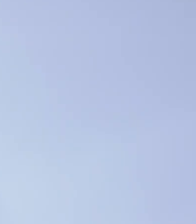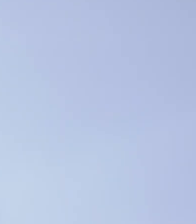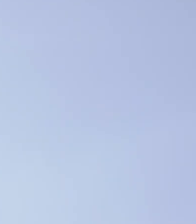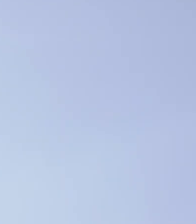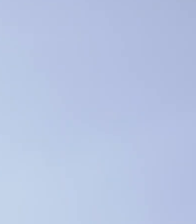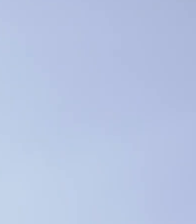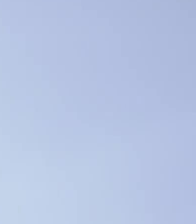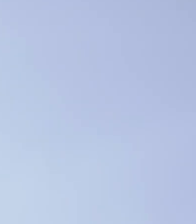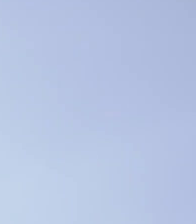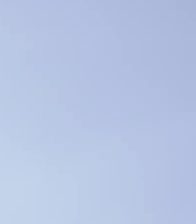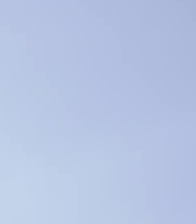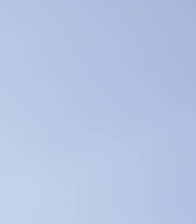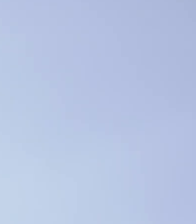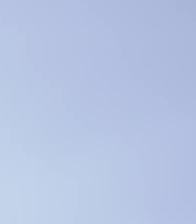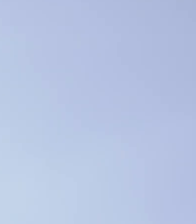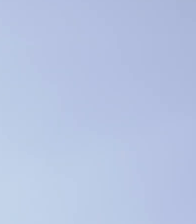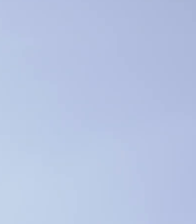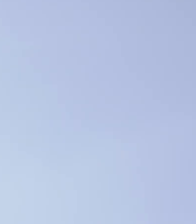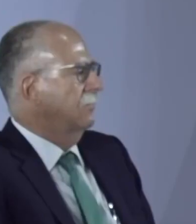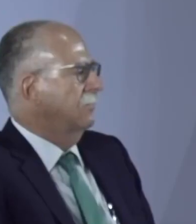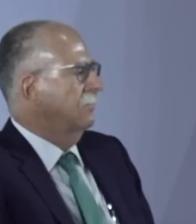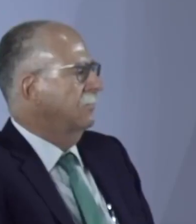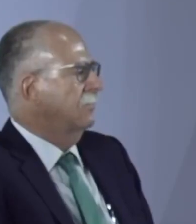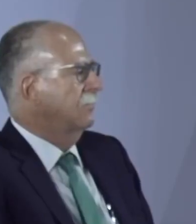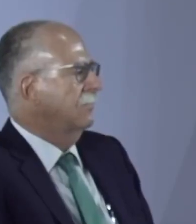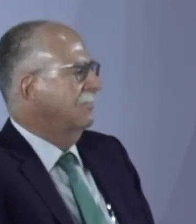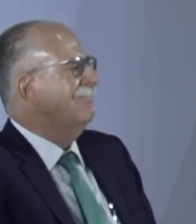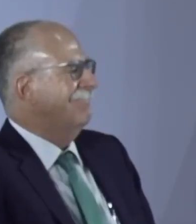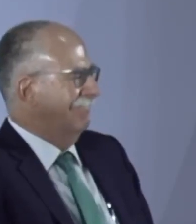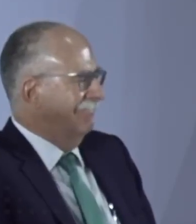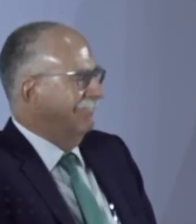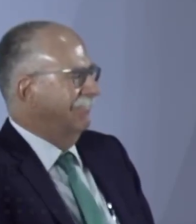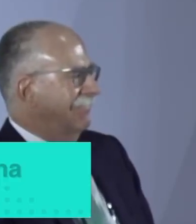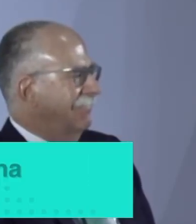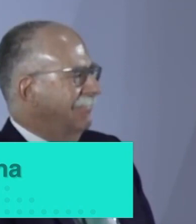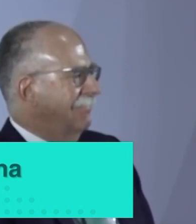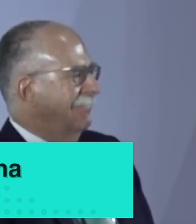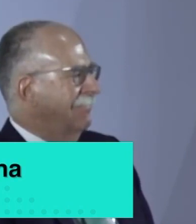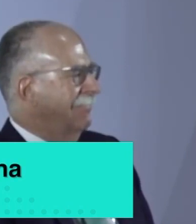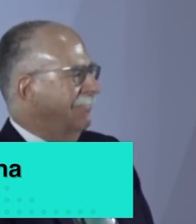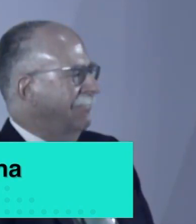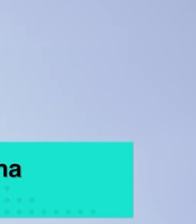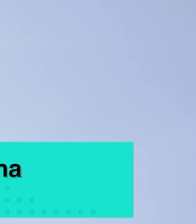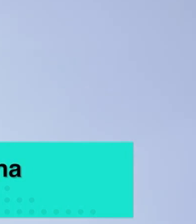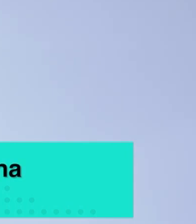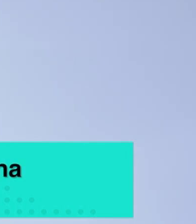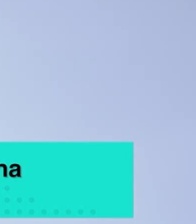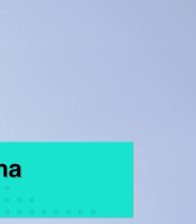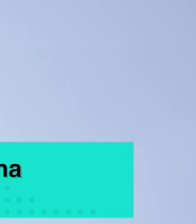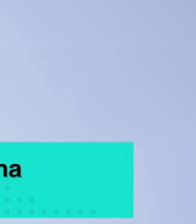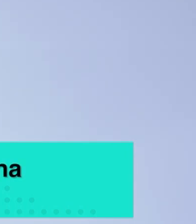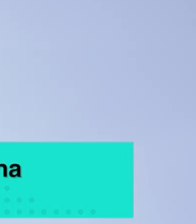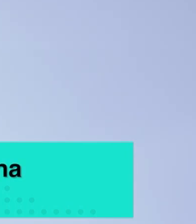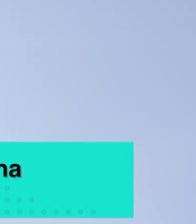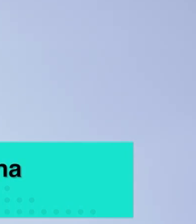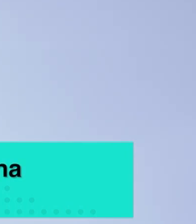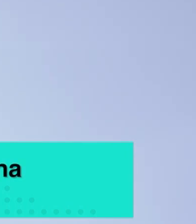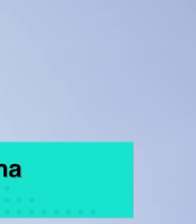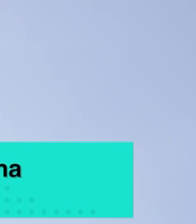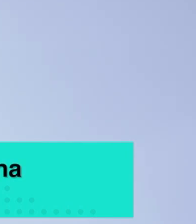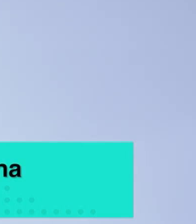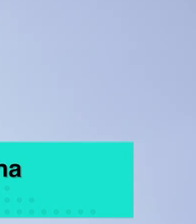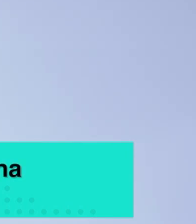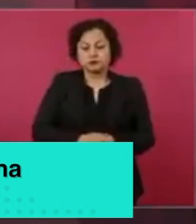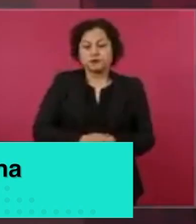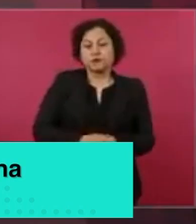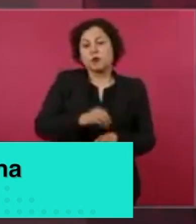A partir del primero de octubre, Claudia Sheinbaum Pardo será la presidenta de México y yo solo un ciudadano más. Será ella quien mande en